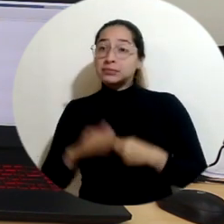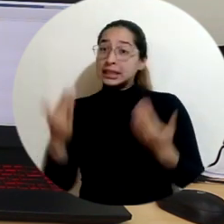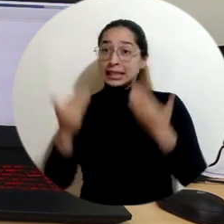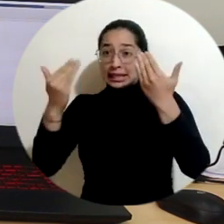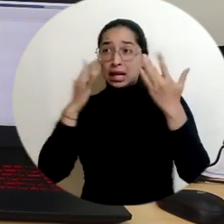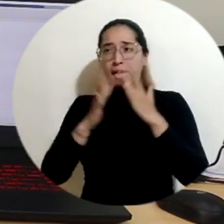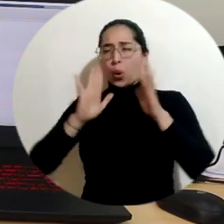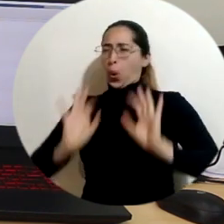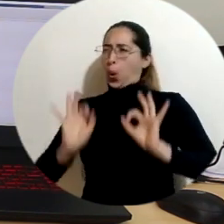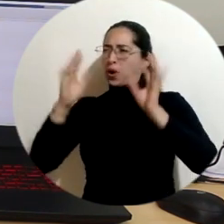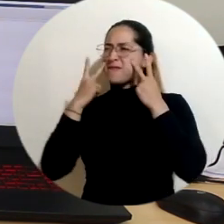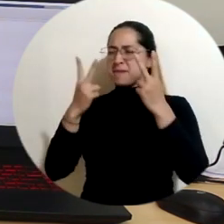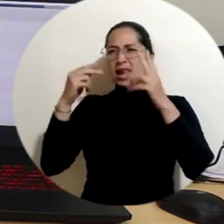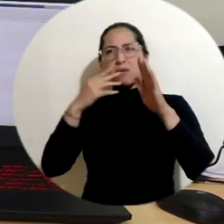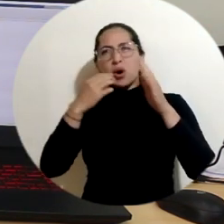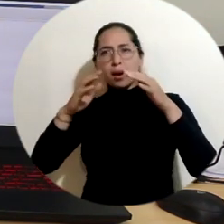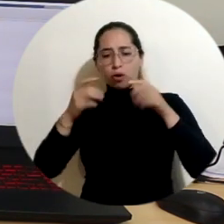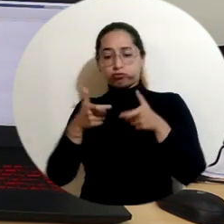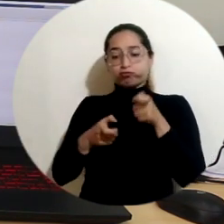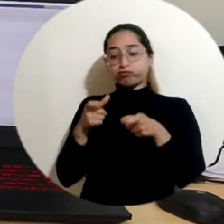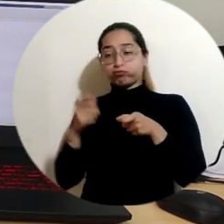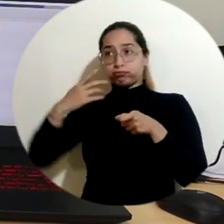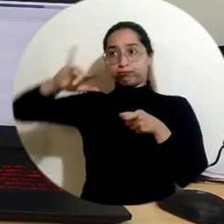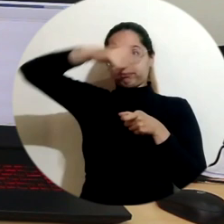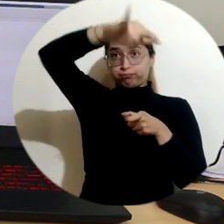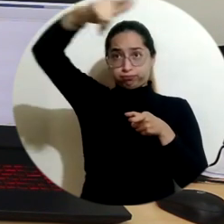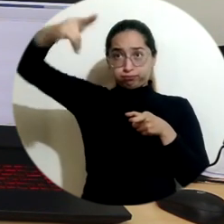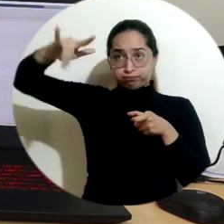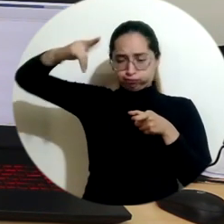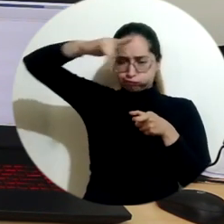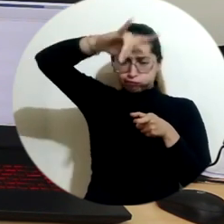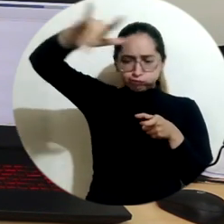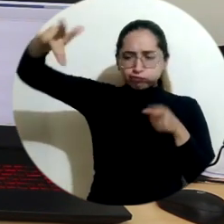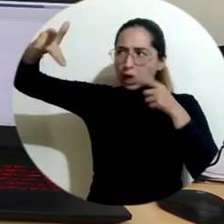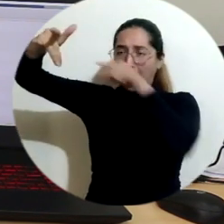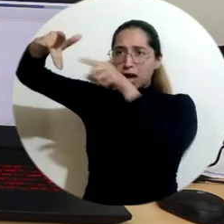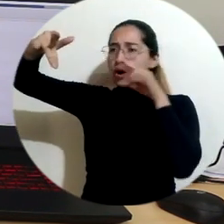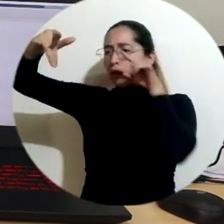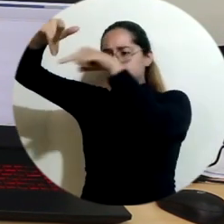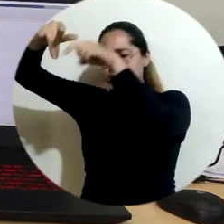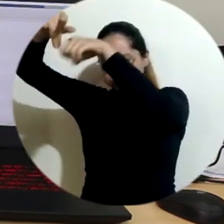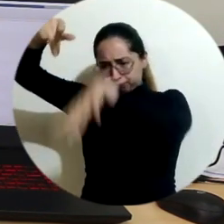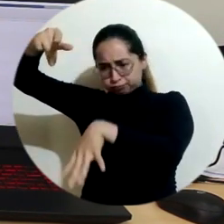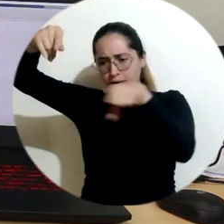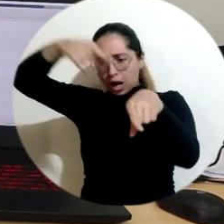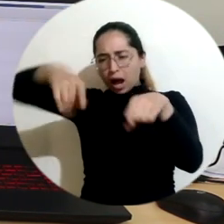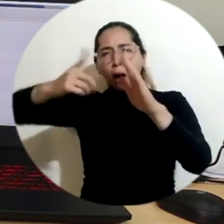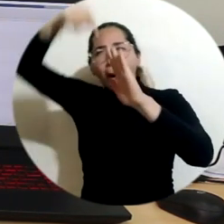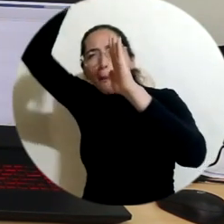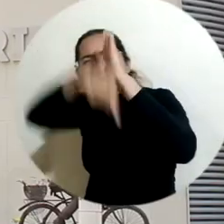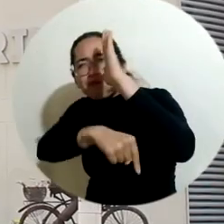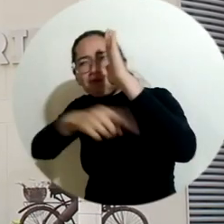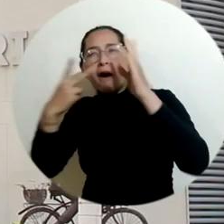apreciar imágenes en frecuencias que el ojo humano no puede percibir tanto por encima del ultravioleta